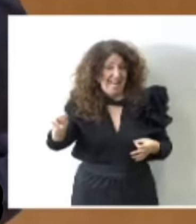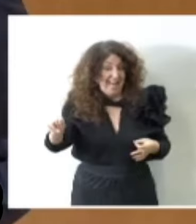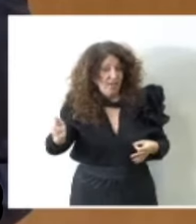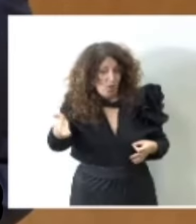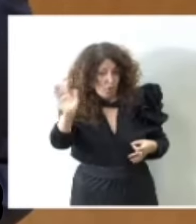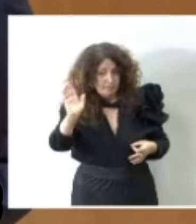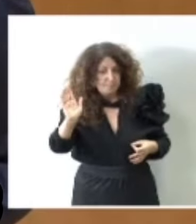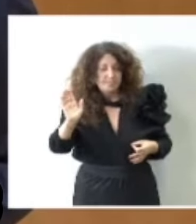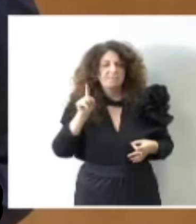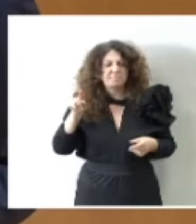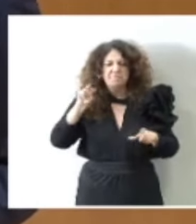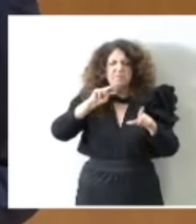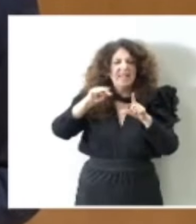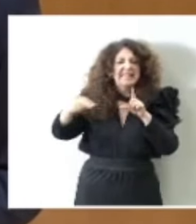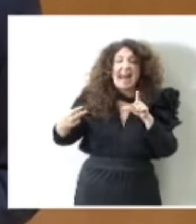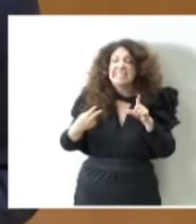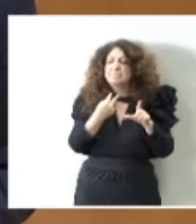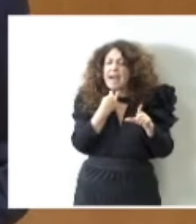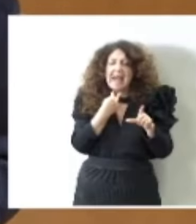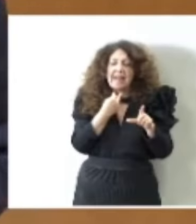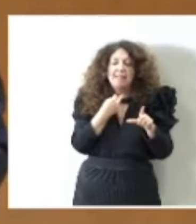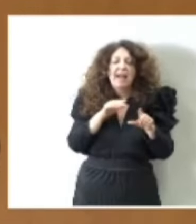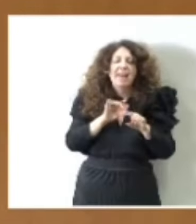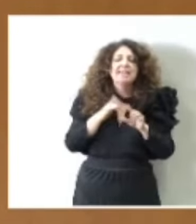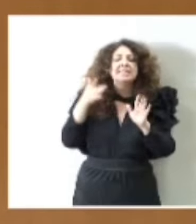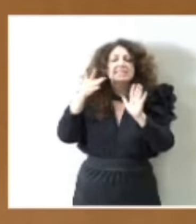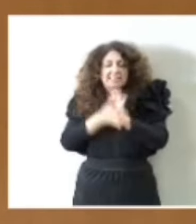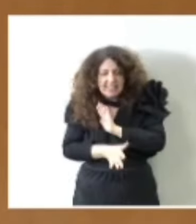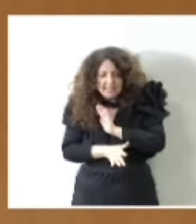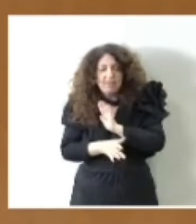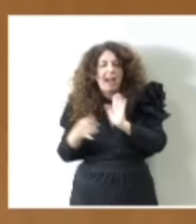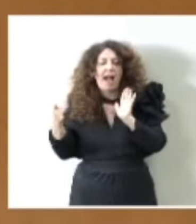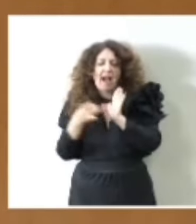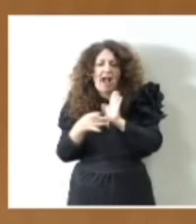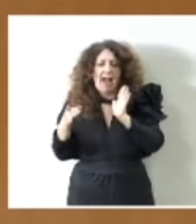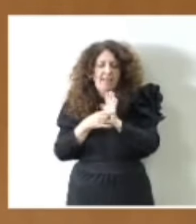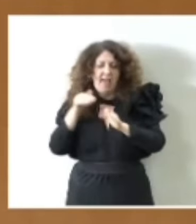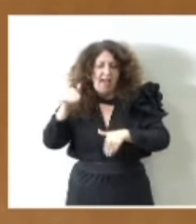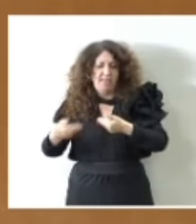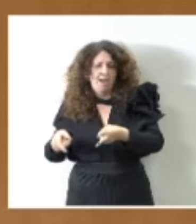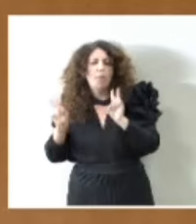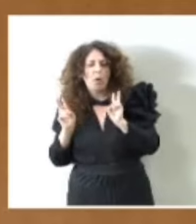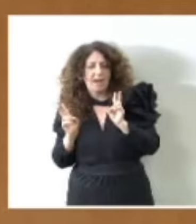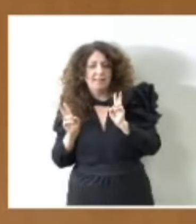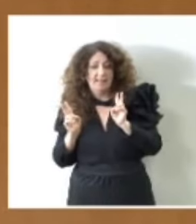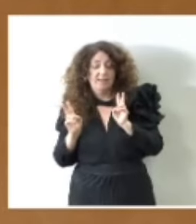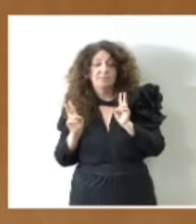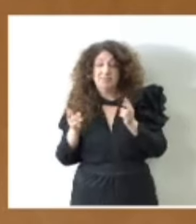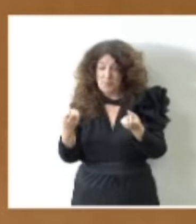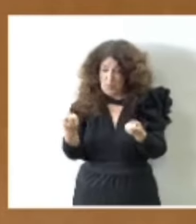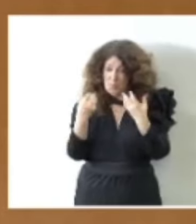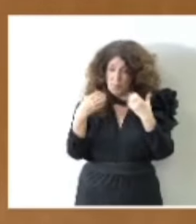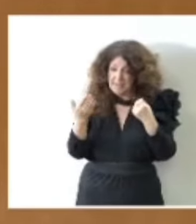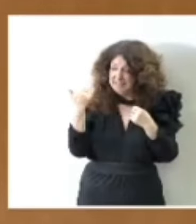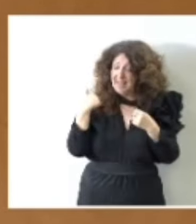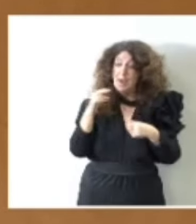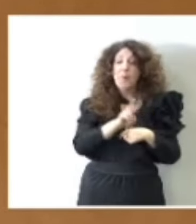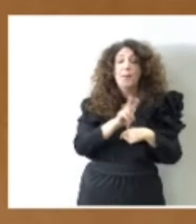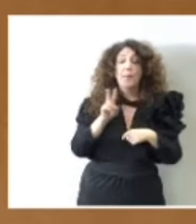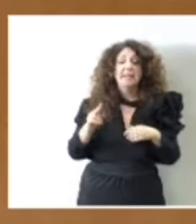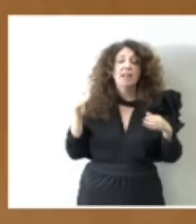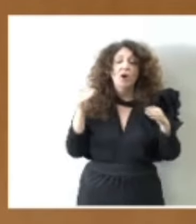transparencia es más calidad democrática y explicarnos por qué el 22 de octubre de 2022